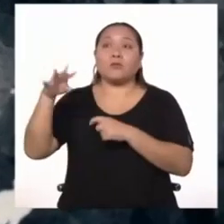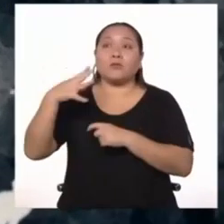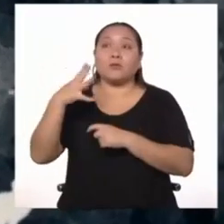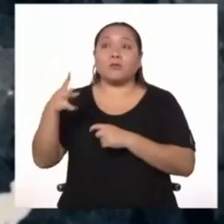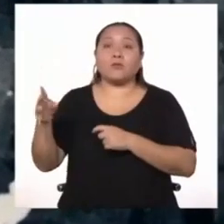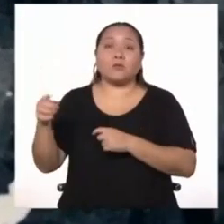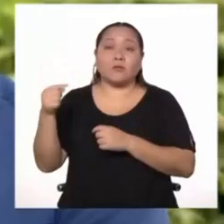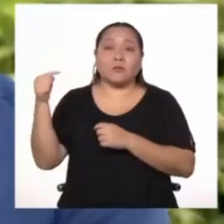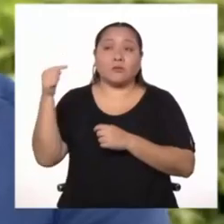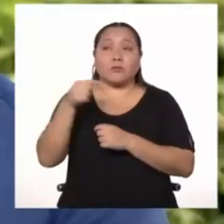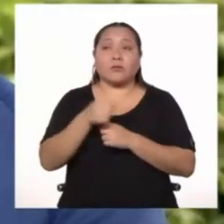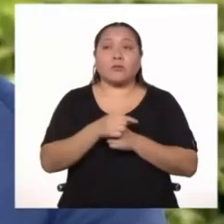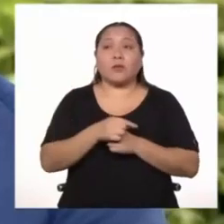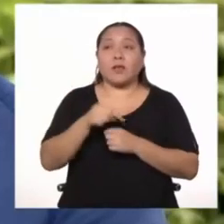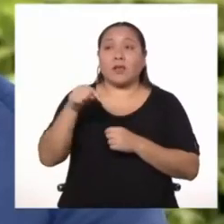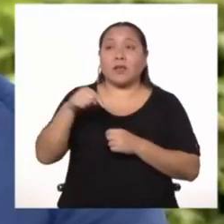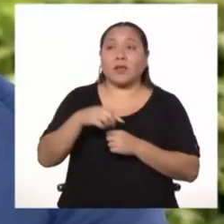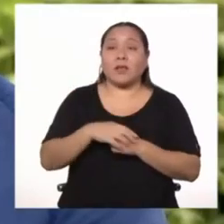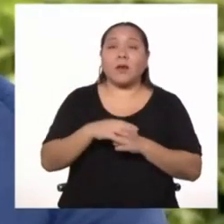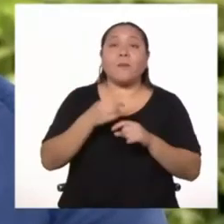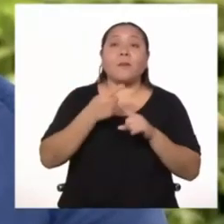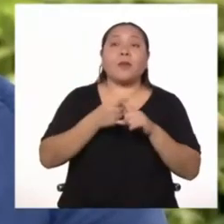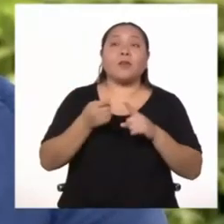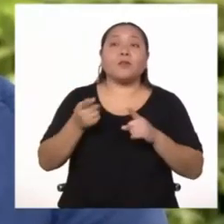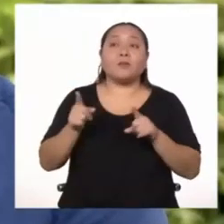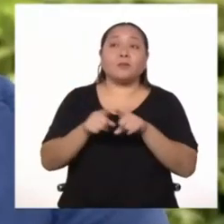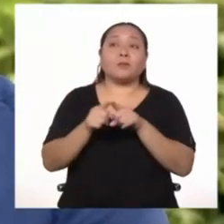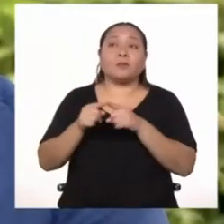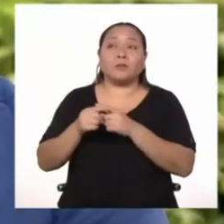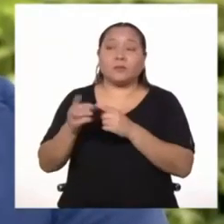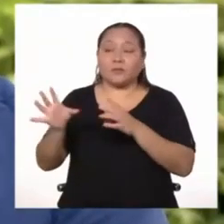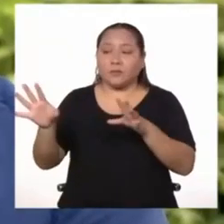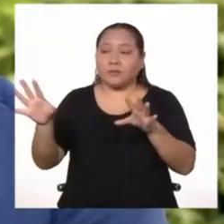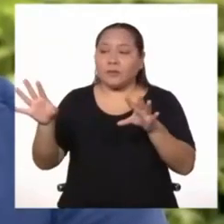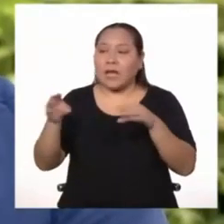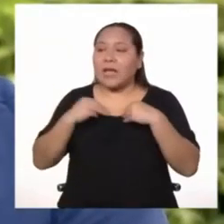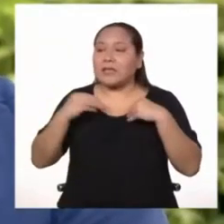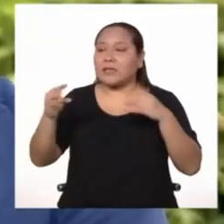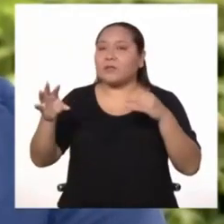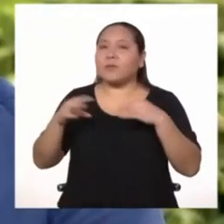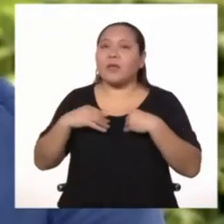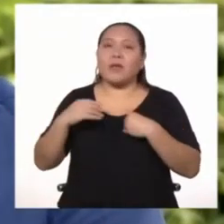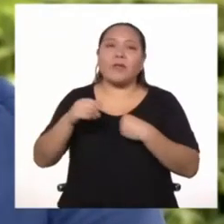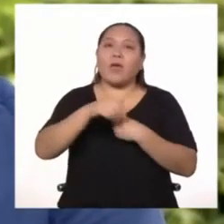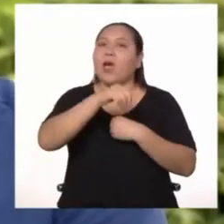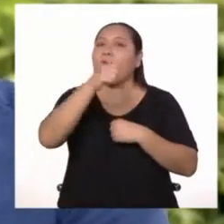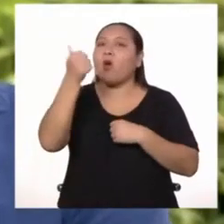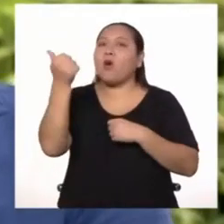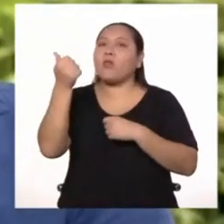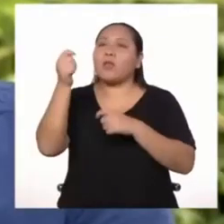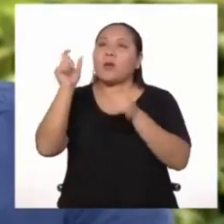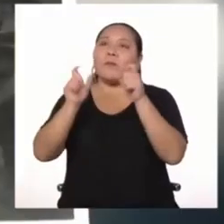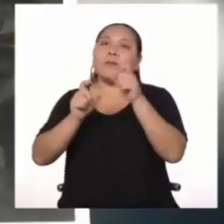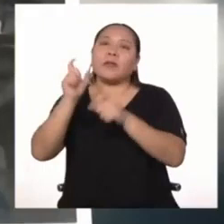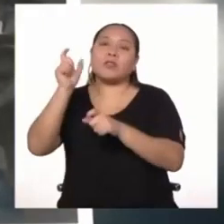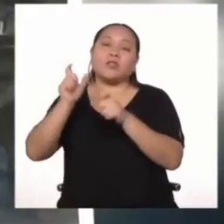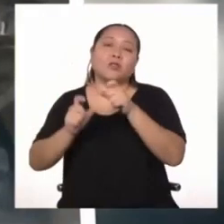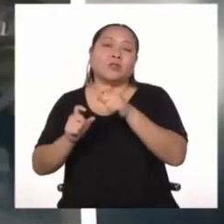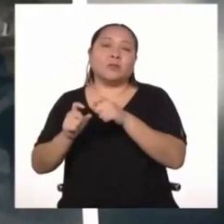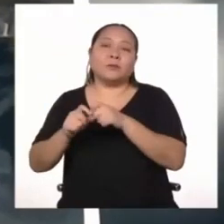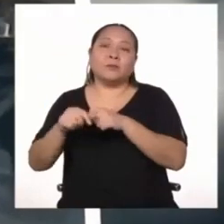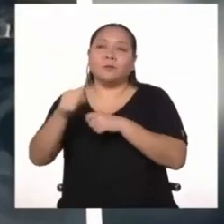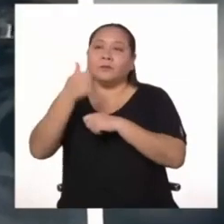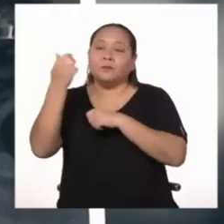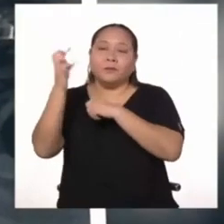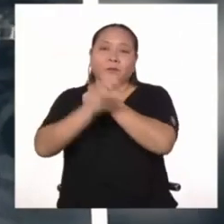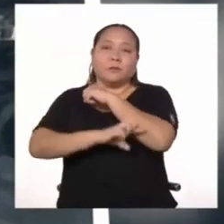particularidad de que también recibía a inmigrantes extranjeros de otras nacionalidades y peruanos.